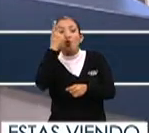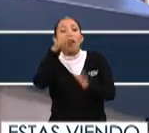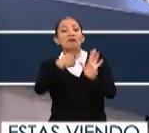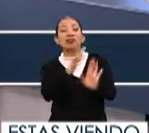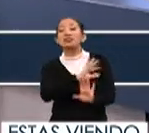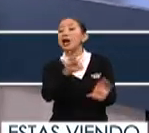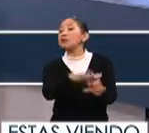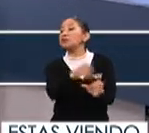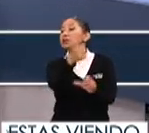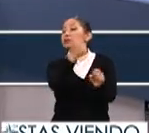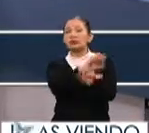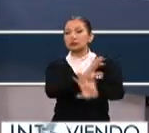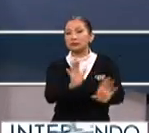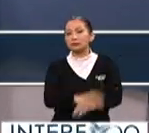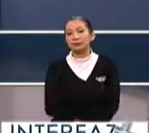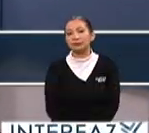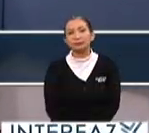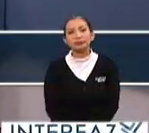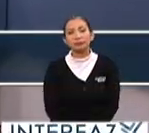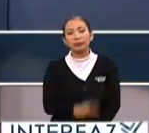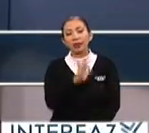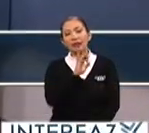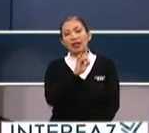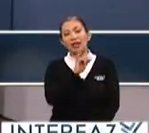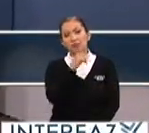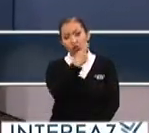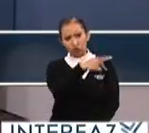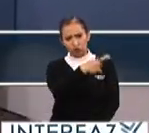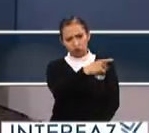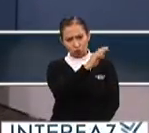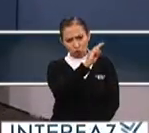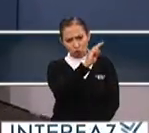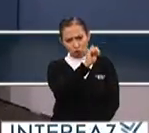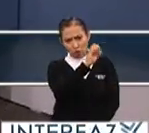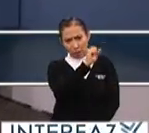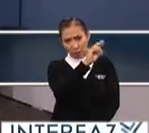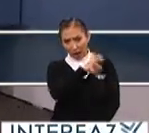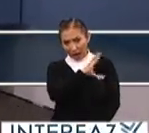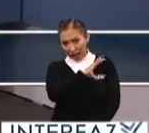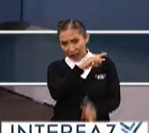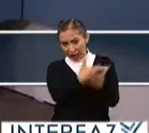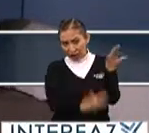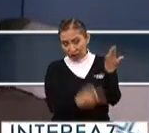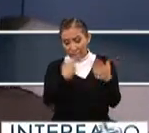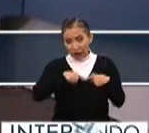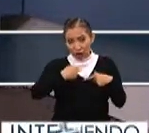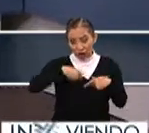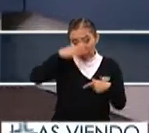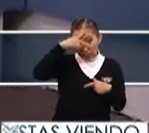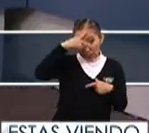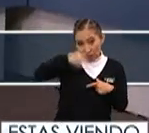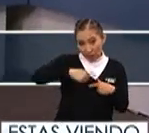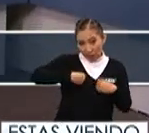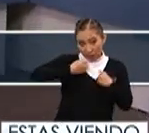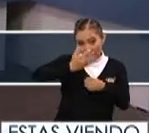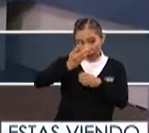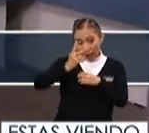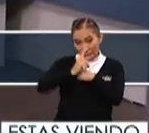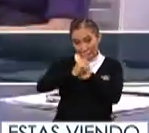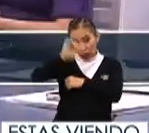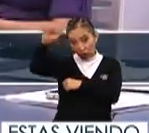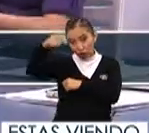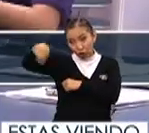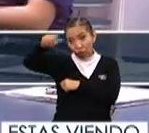búsqueda de su voto cada seis años. Claro, claro. Felipe, ¿ustedes en la UNAM tienen algún registro de mexicanos en el extranjero que hayan estado